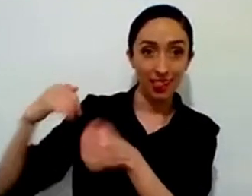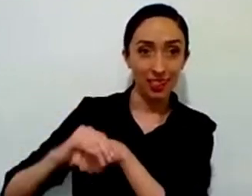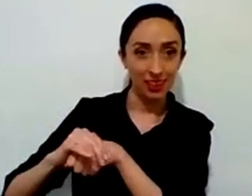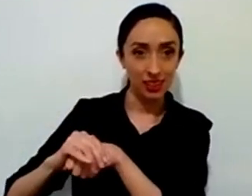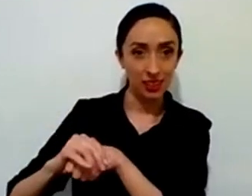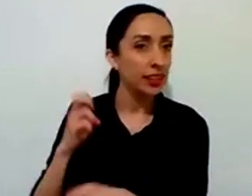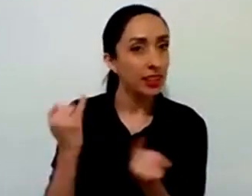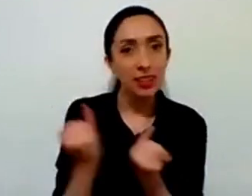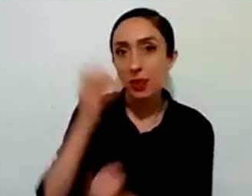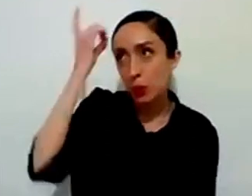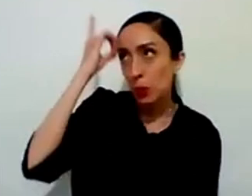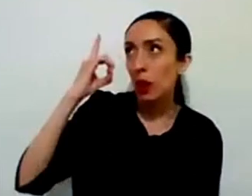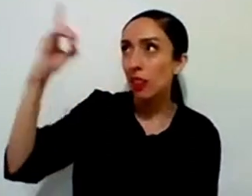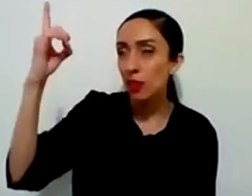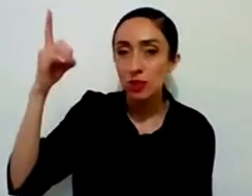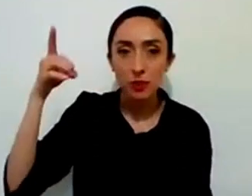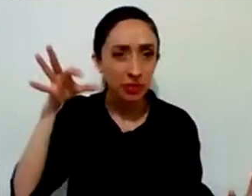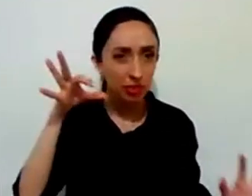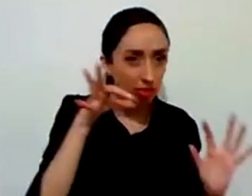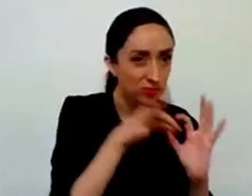día a día entonces